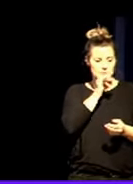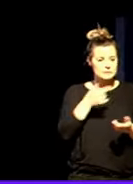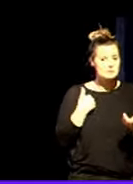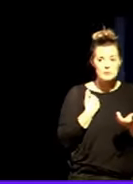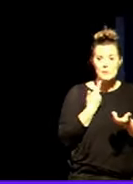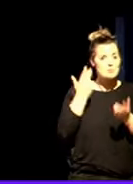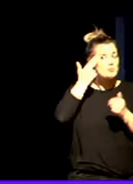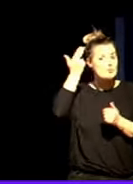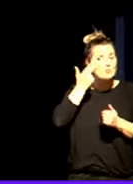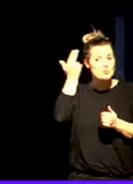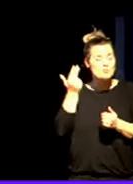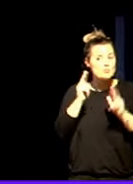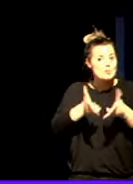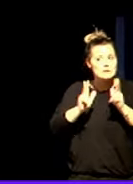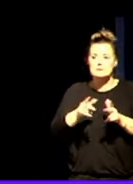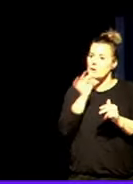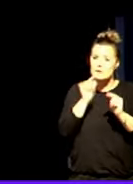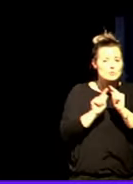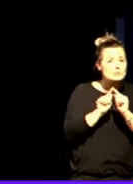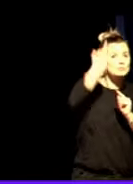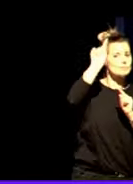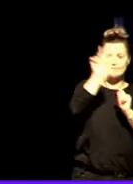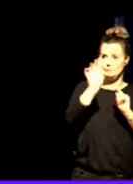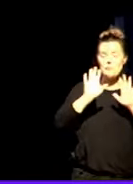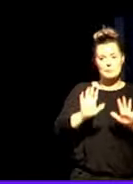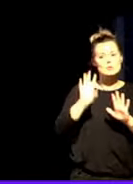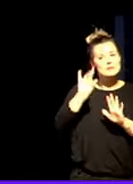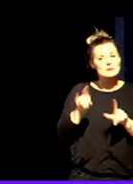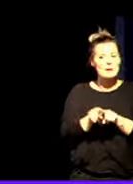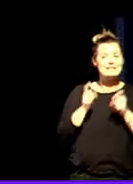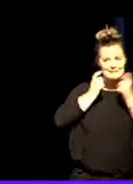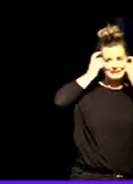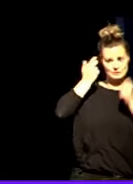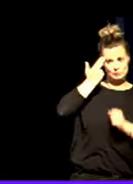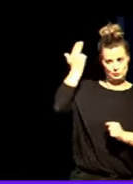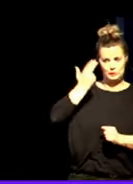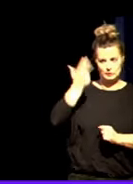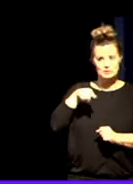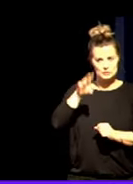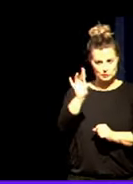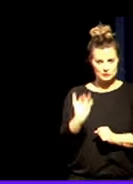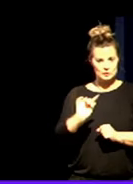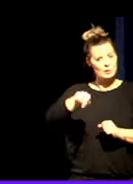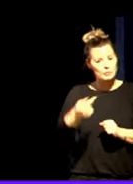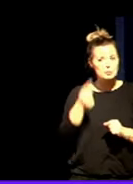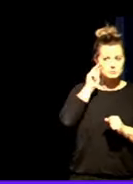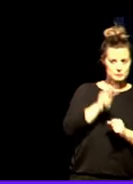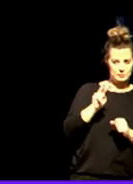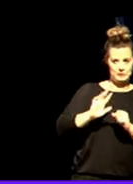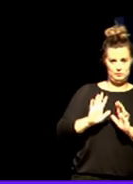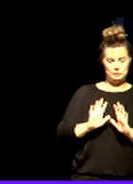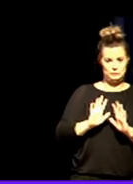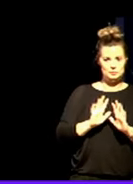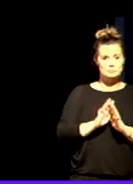suicidio, si lo están haciendo las tentativas. Luego veremos cómo por cada muerte por suicidio que hay, afortunadamente hay muchísimas más tentativas, sobre todo en la población